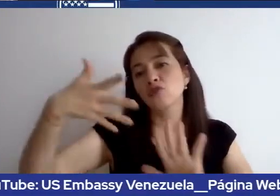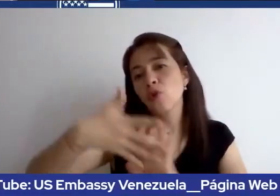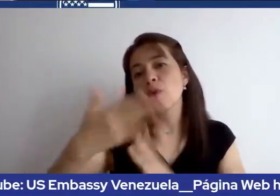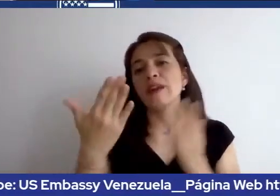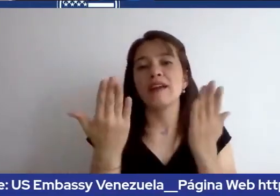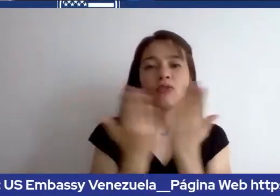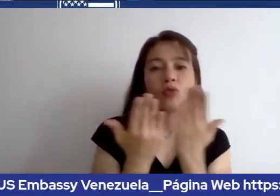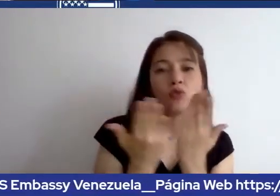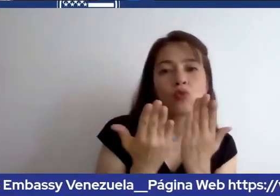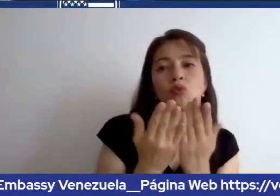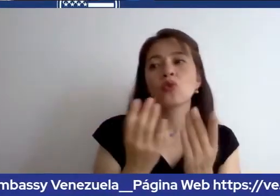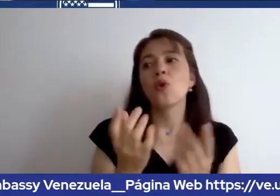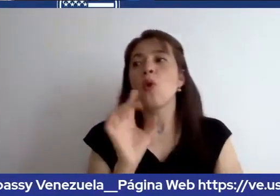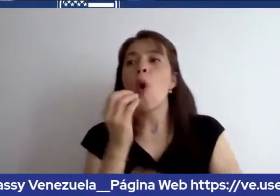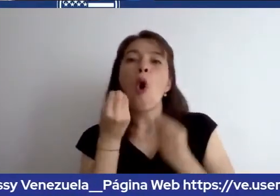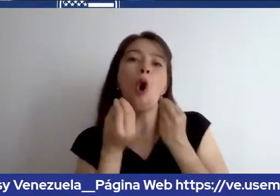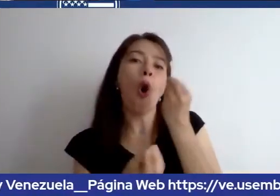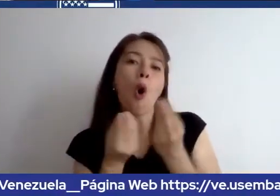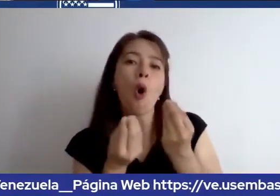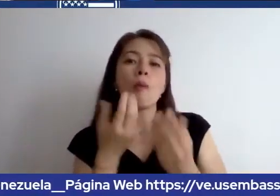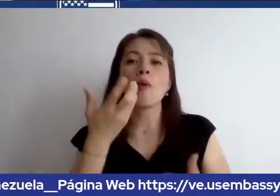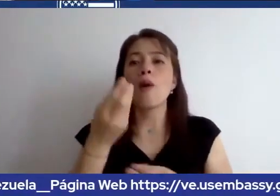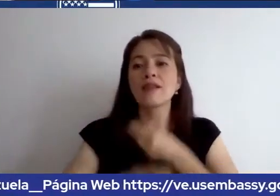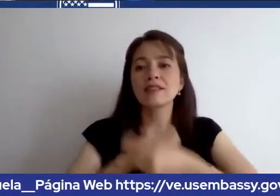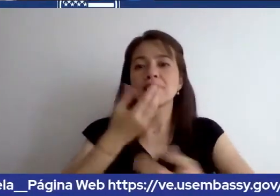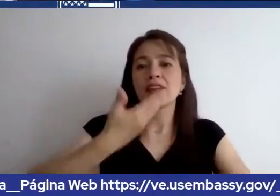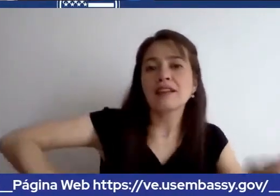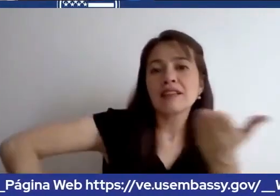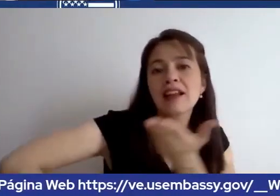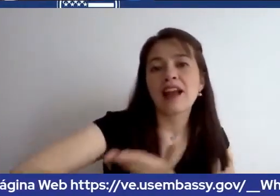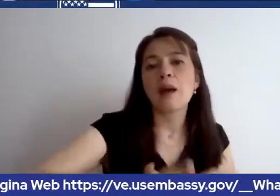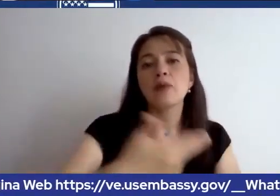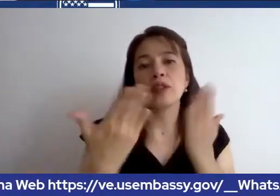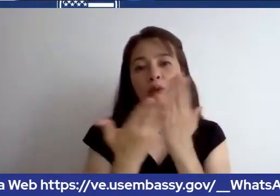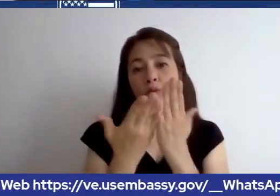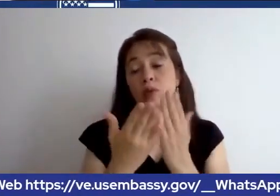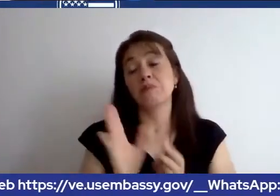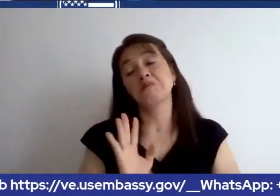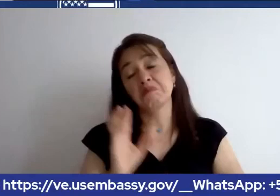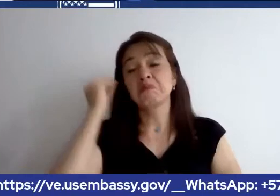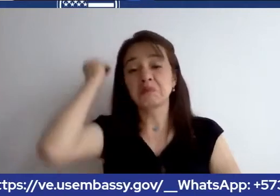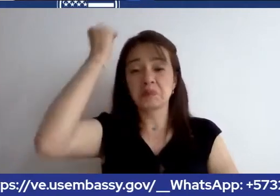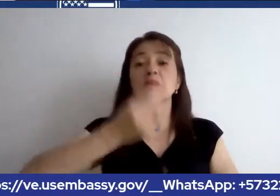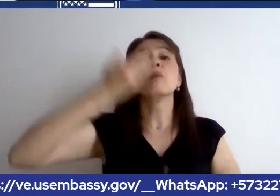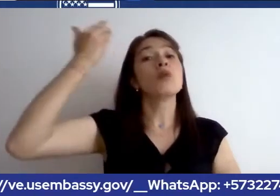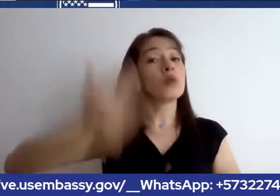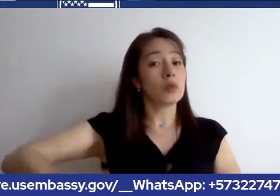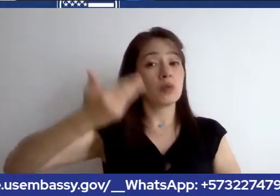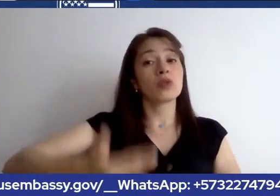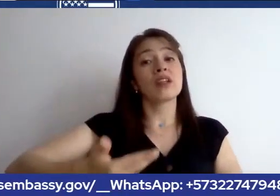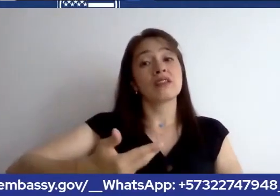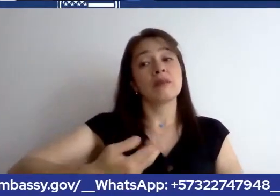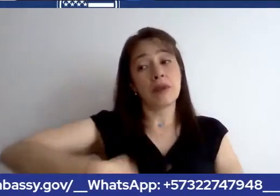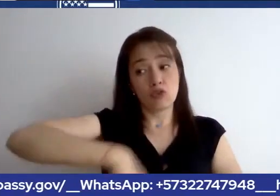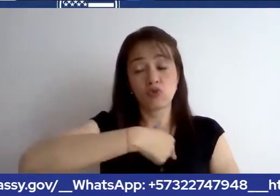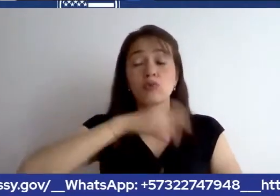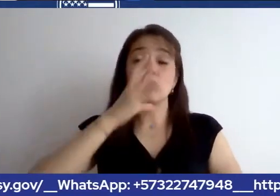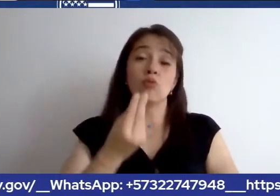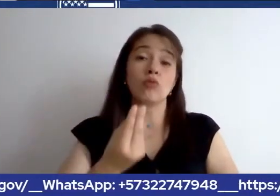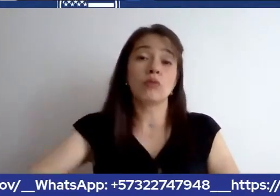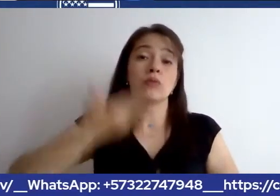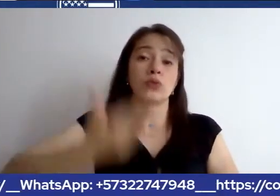eeuu como intercambios académicos que son muy importantes para nosotros bueno este